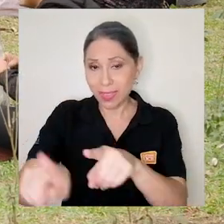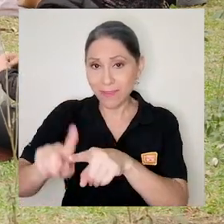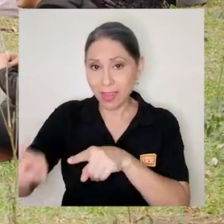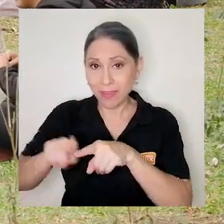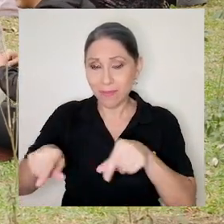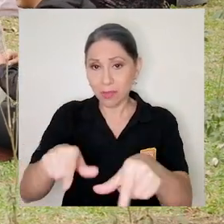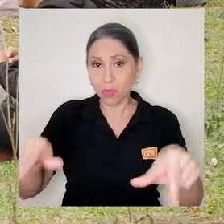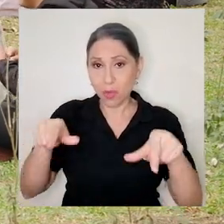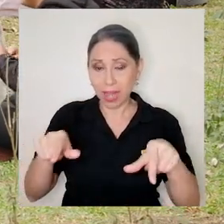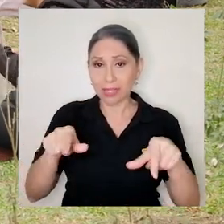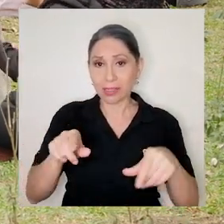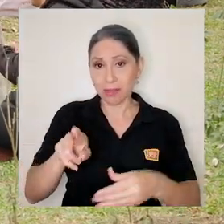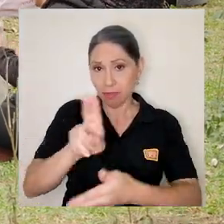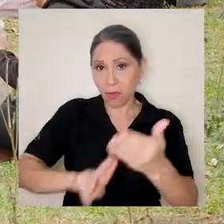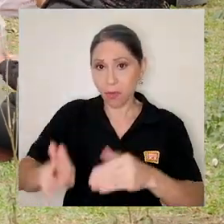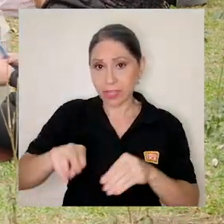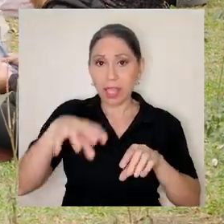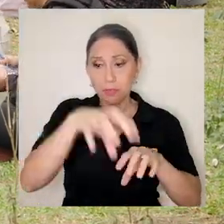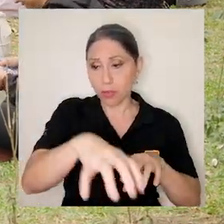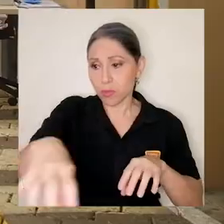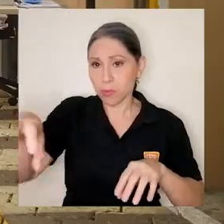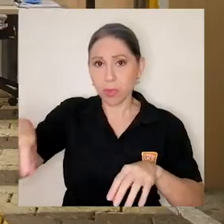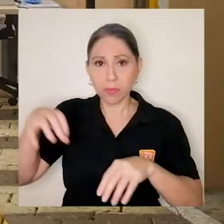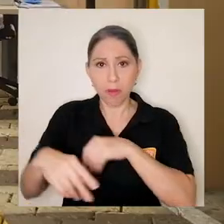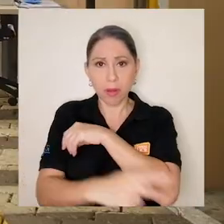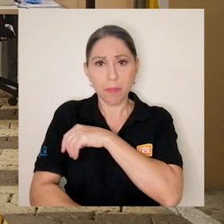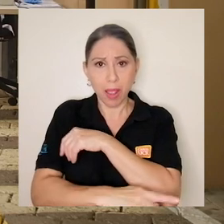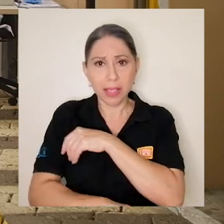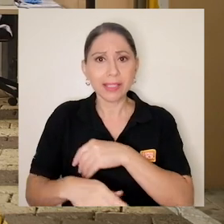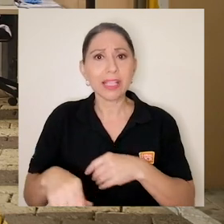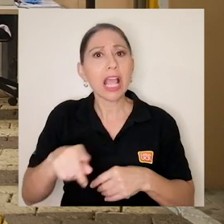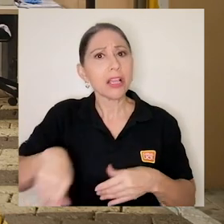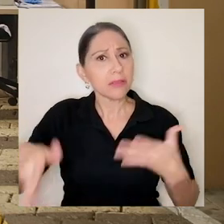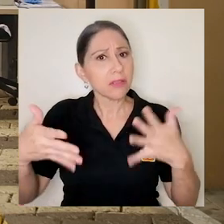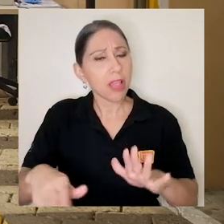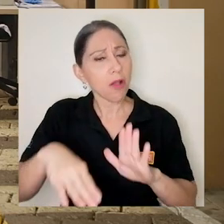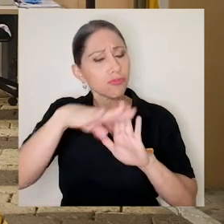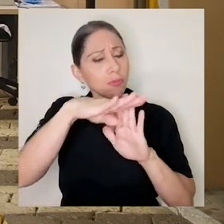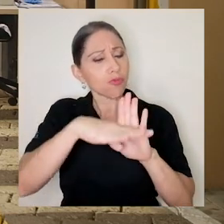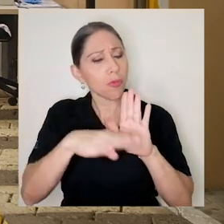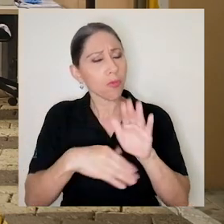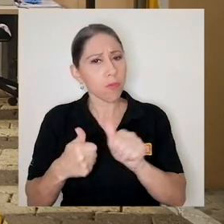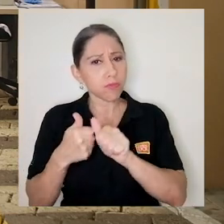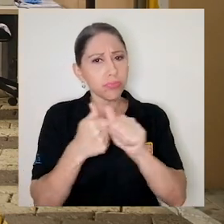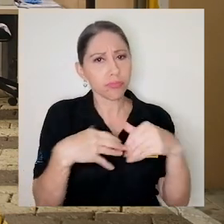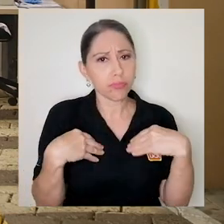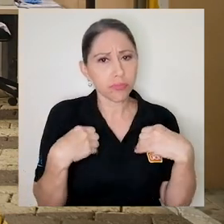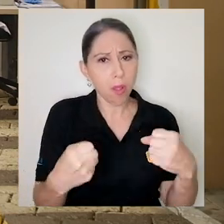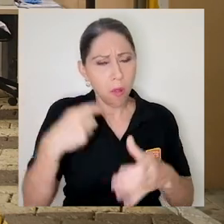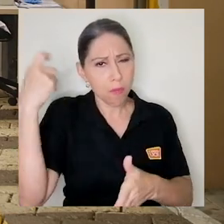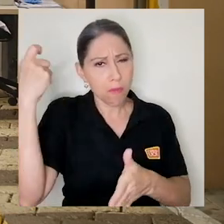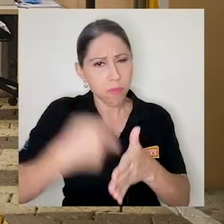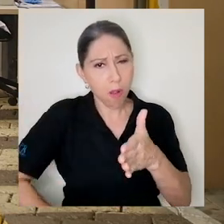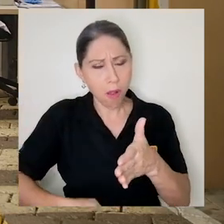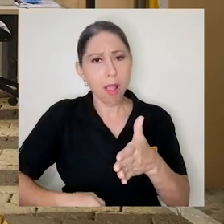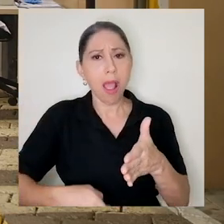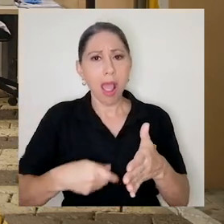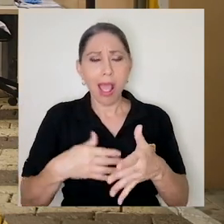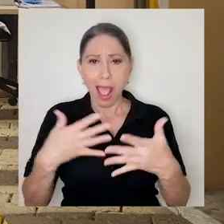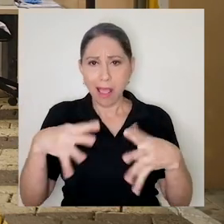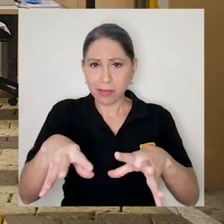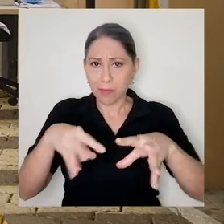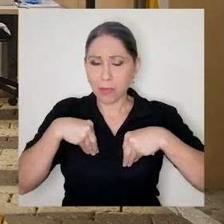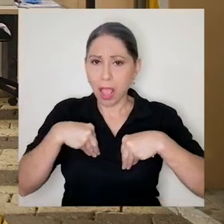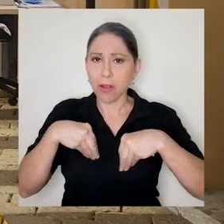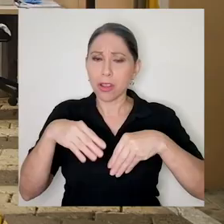sedes designadas en el territorio nacional, sean dispuestos de los protocolos sanitarios en observancia rigurosa de las directrices